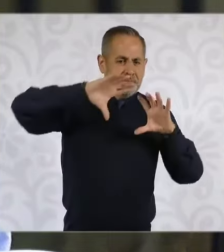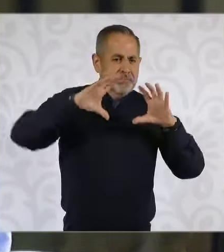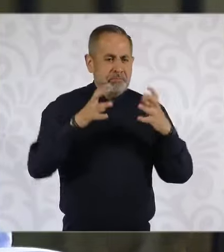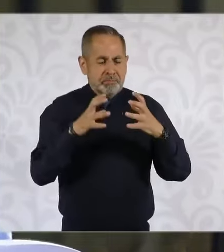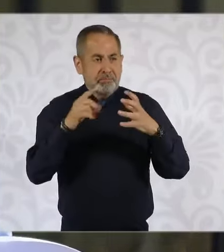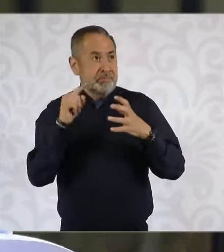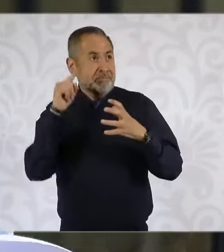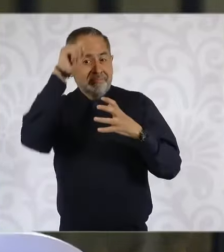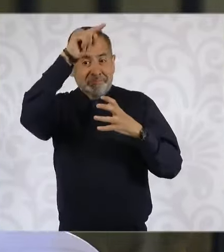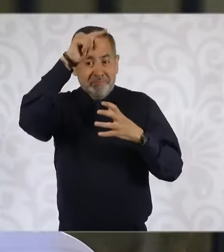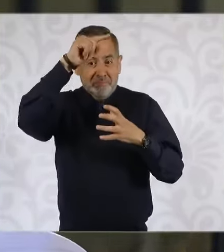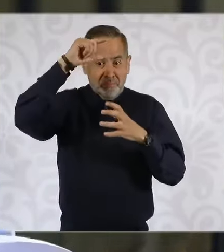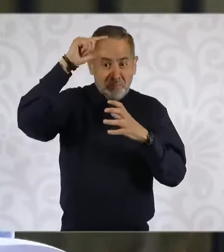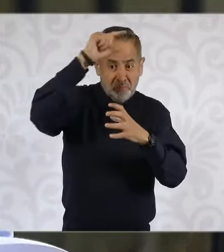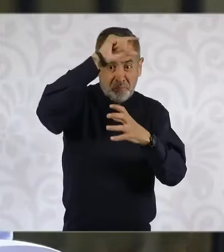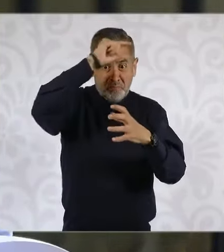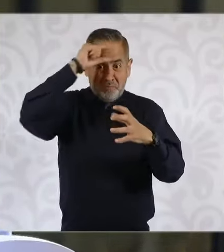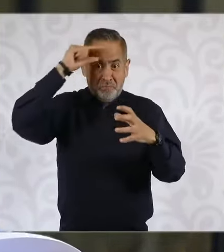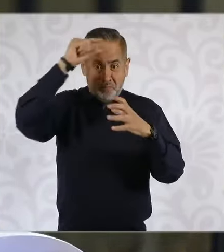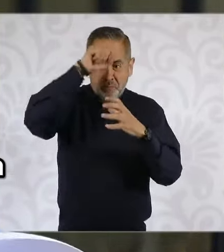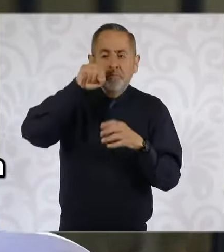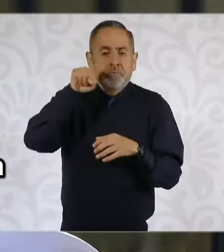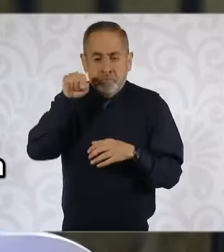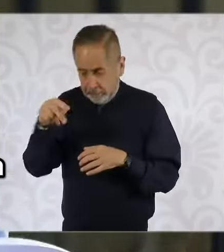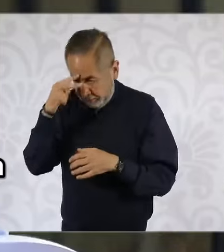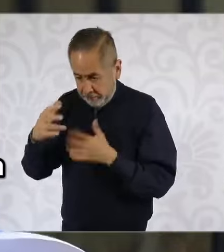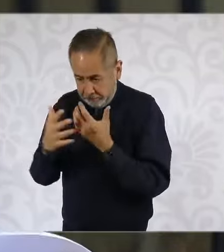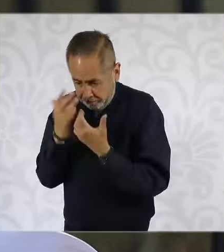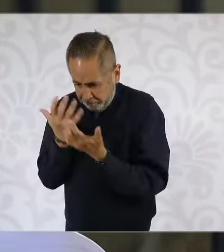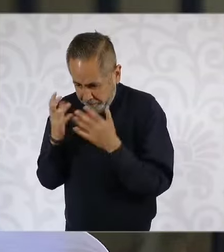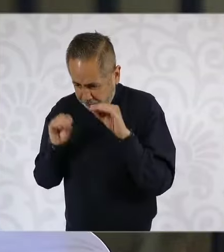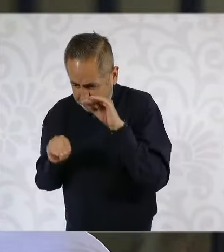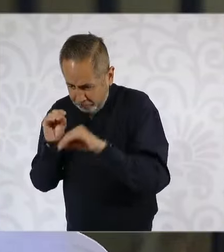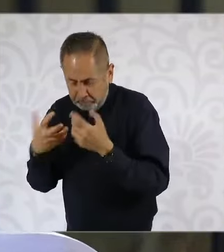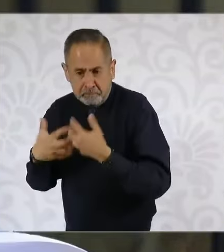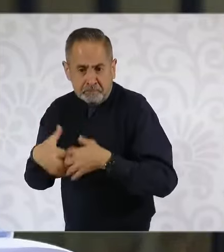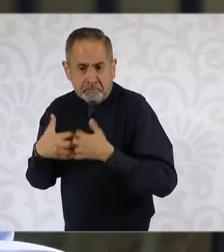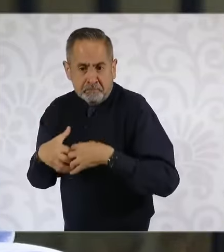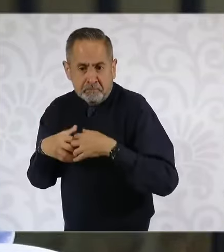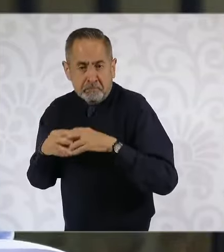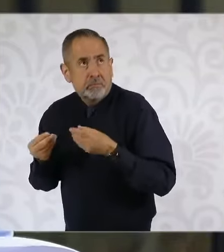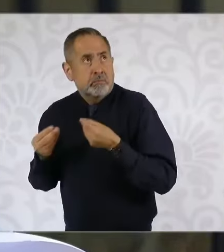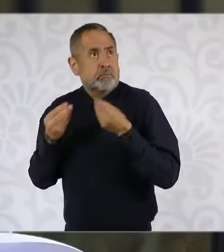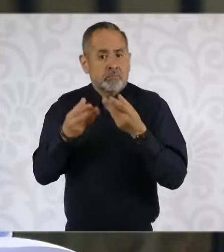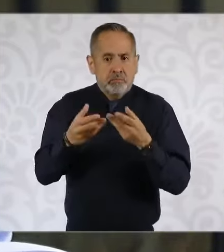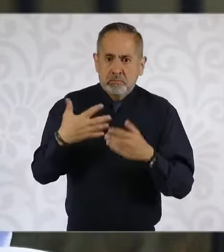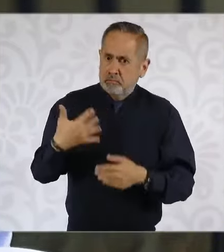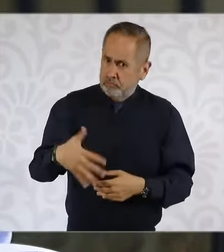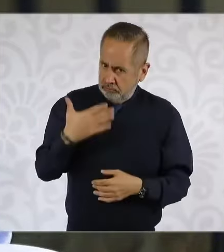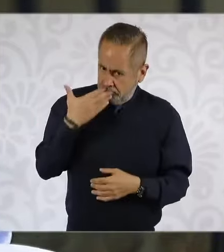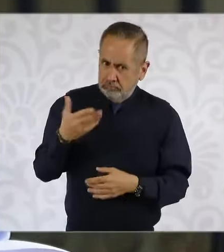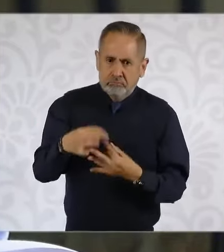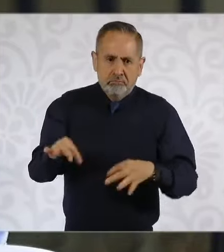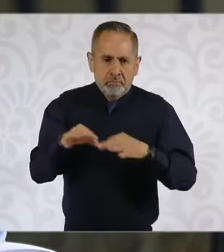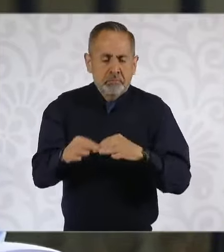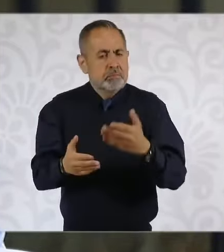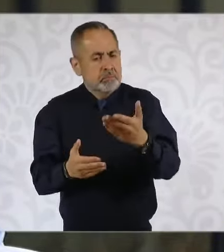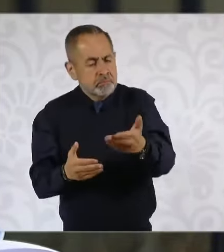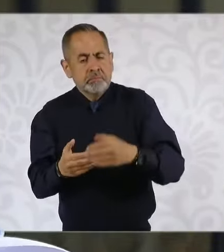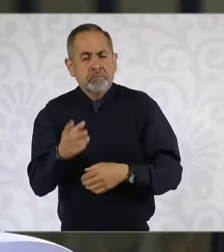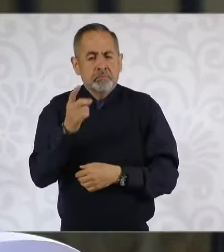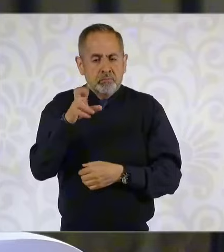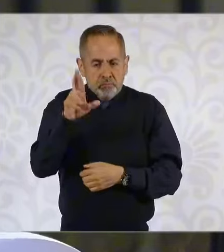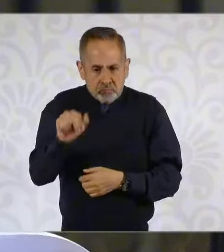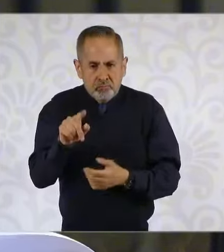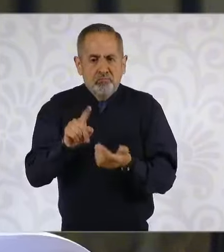permitiendo que seamos un jugador clave en esta industria. Como doctora y como científica le pido que nos dé